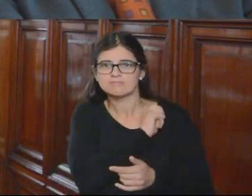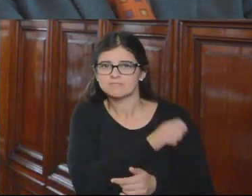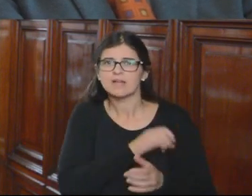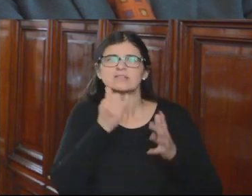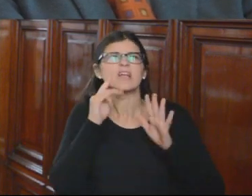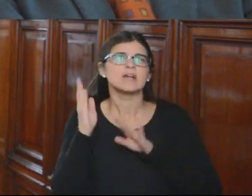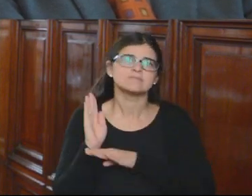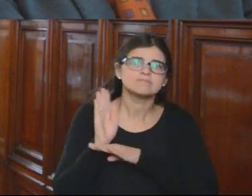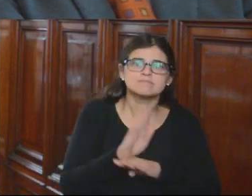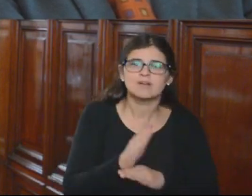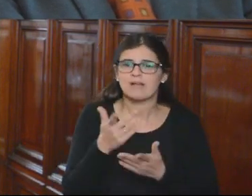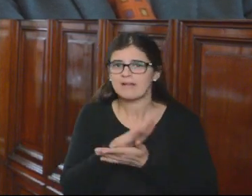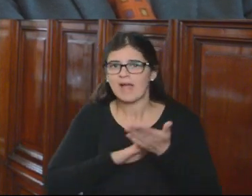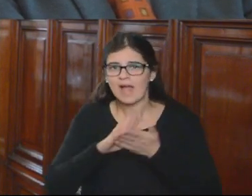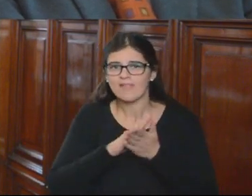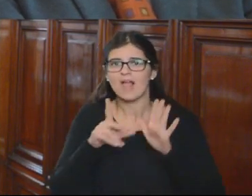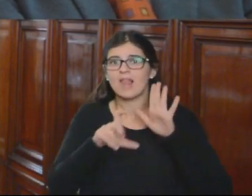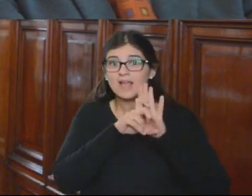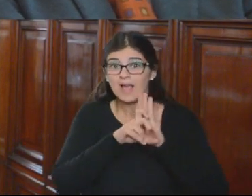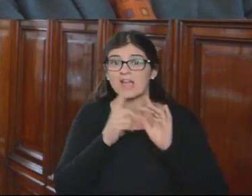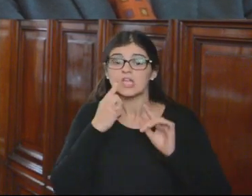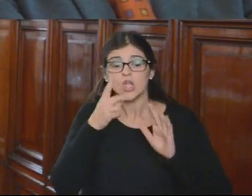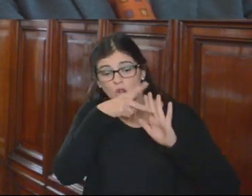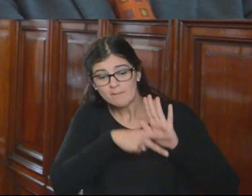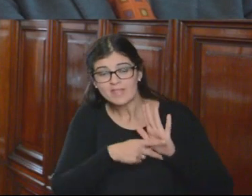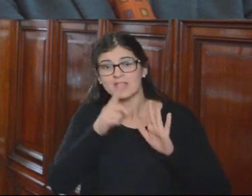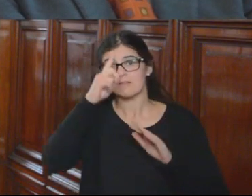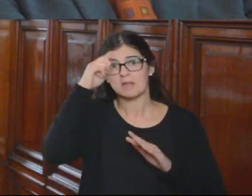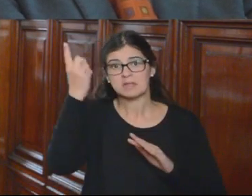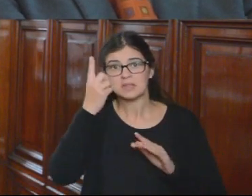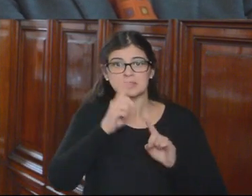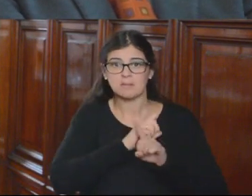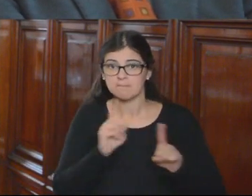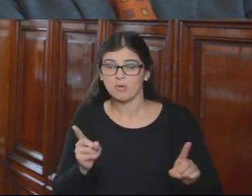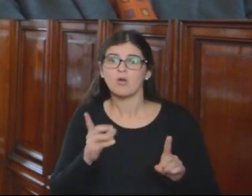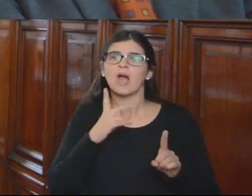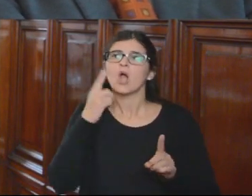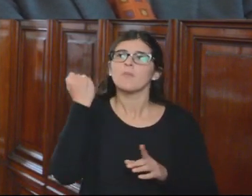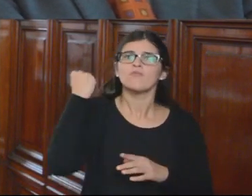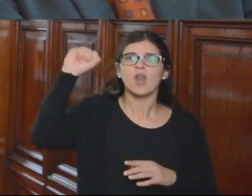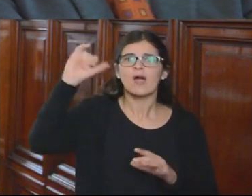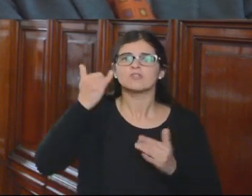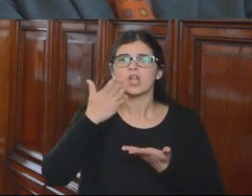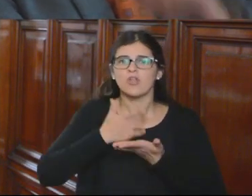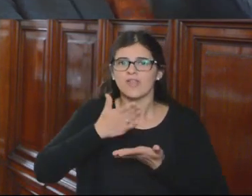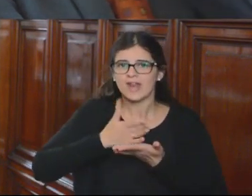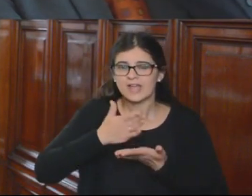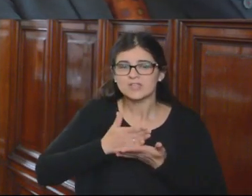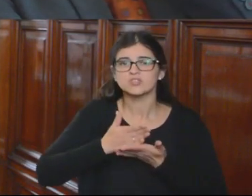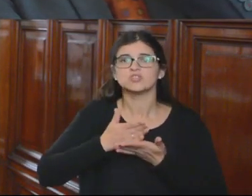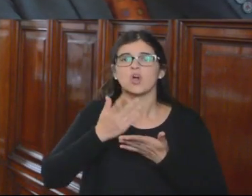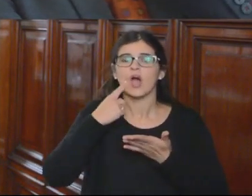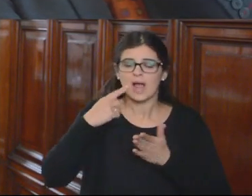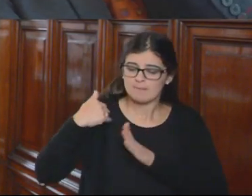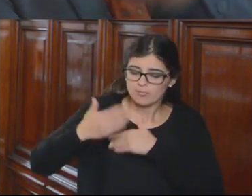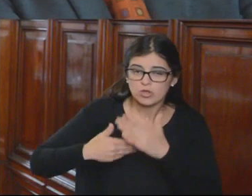legal de normativa interna y peor de normativa internacional, ha vulnerado los derechos, el derecho al debido